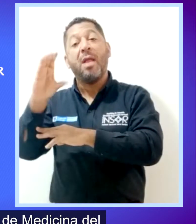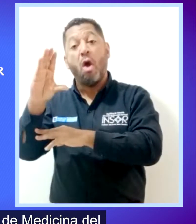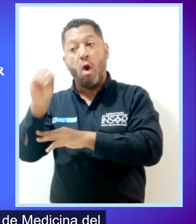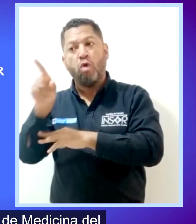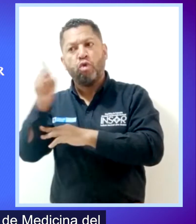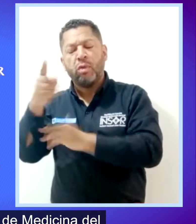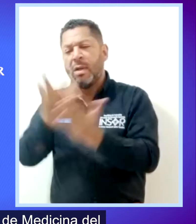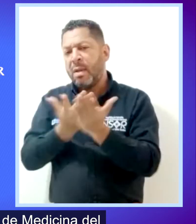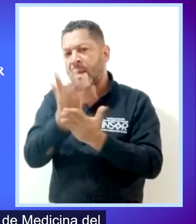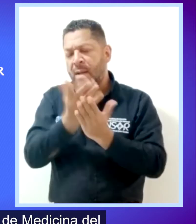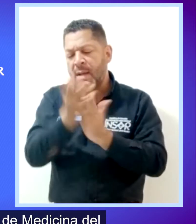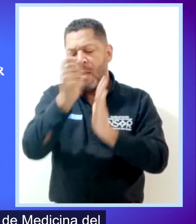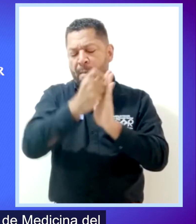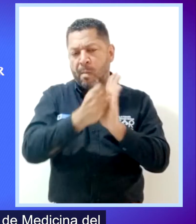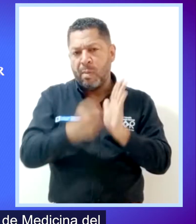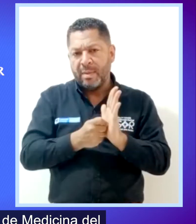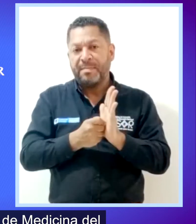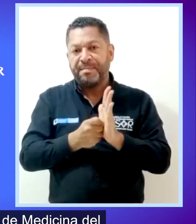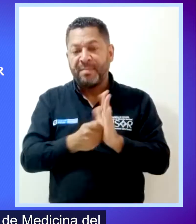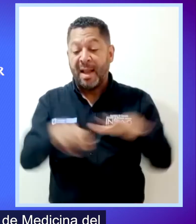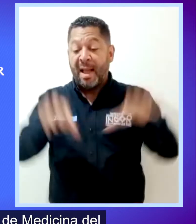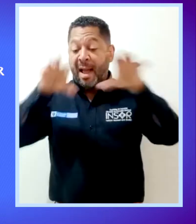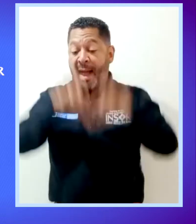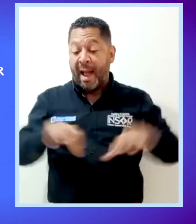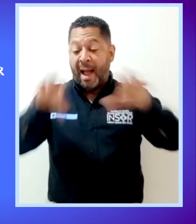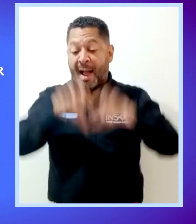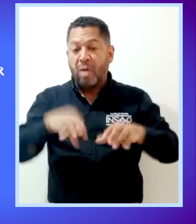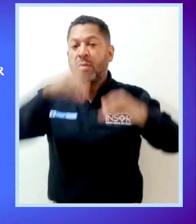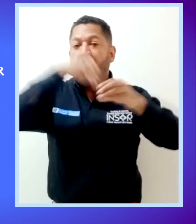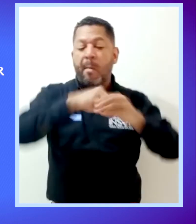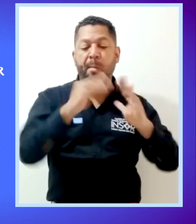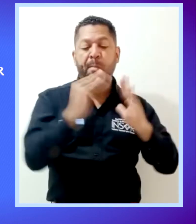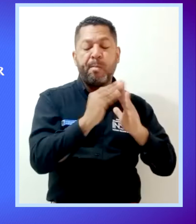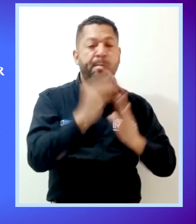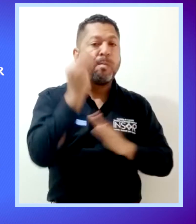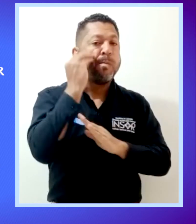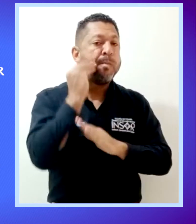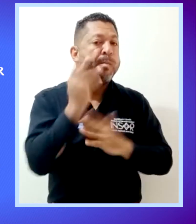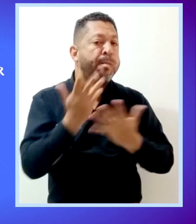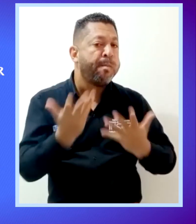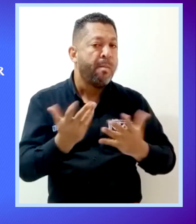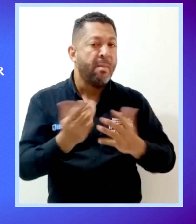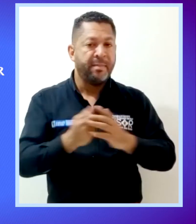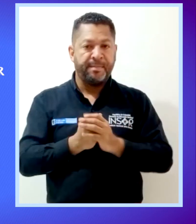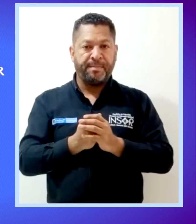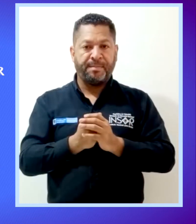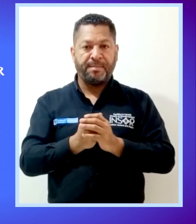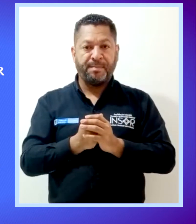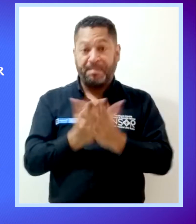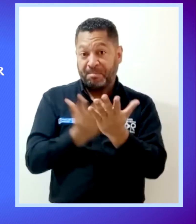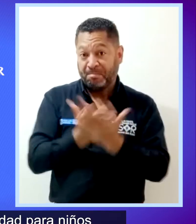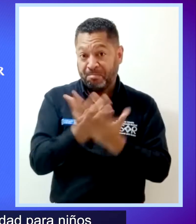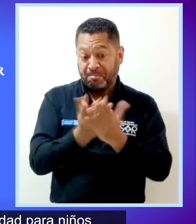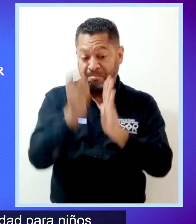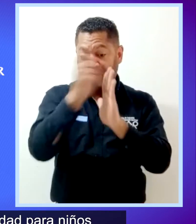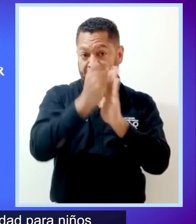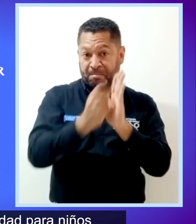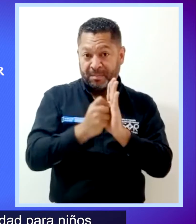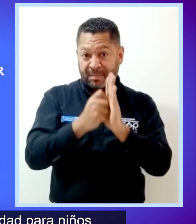del Deporte AMEDCO incluyen Actividades para realizar en el hogar.